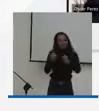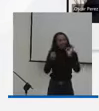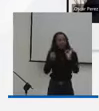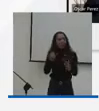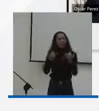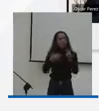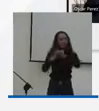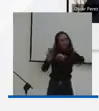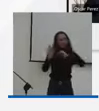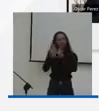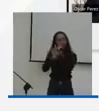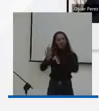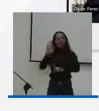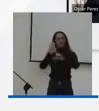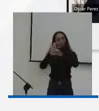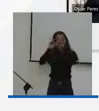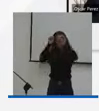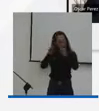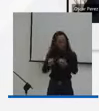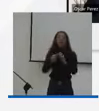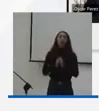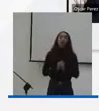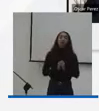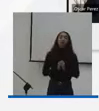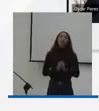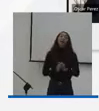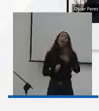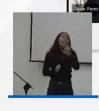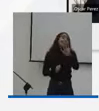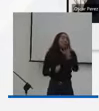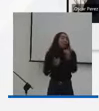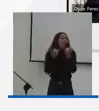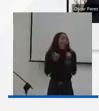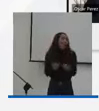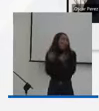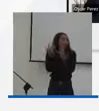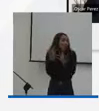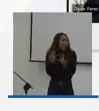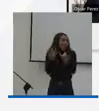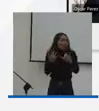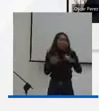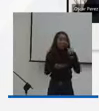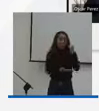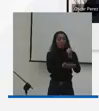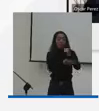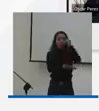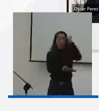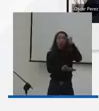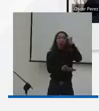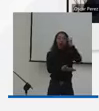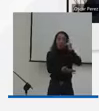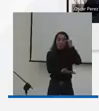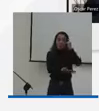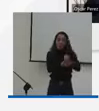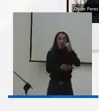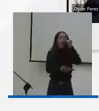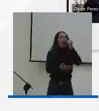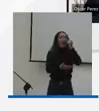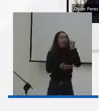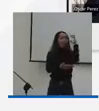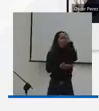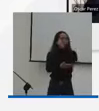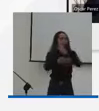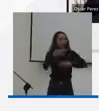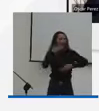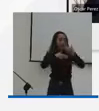adelante lo más pronto posible. Entonces, solo estamos esperando la erradicación de la misma, que empiecen las sesiones ordinarias.